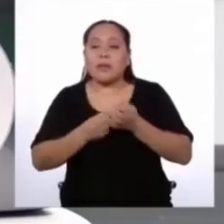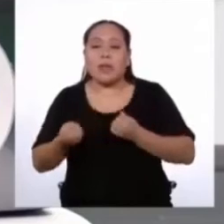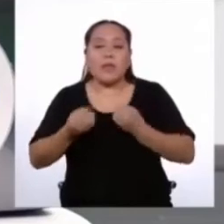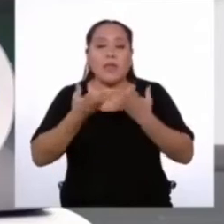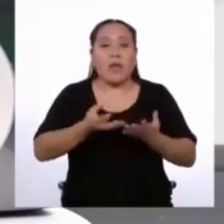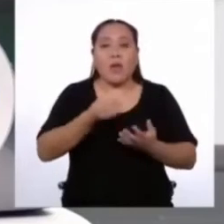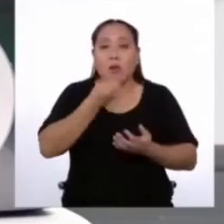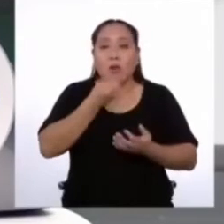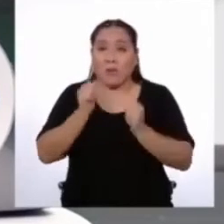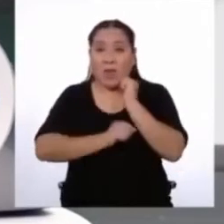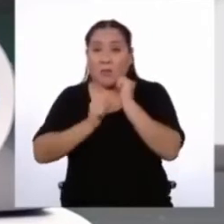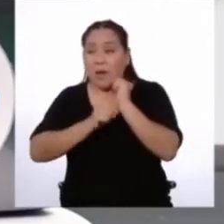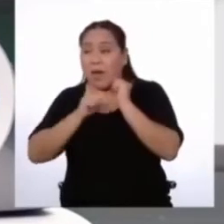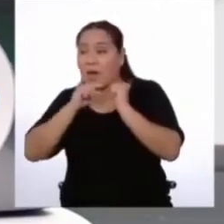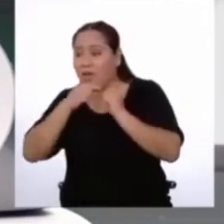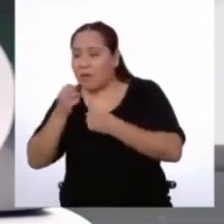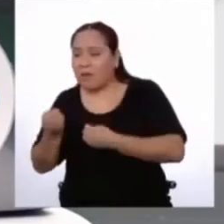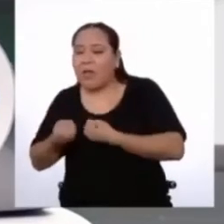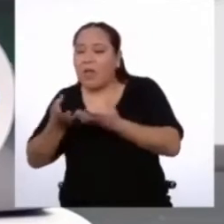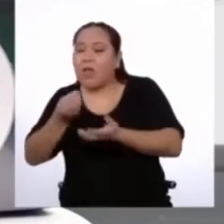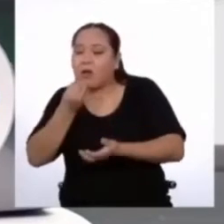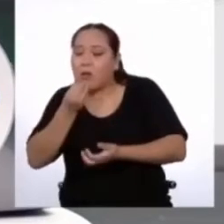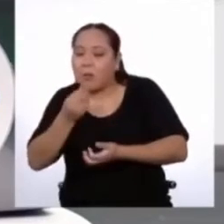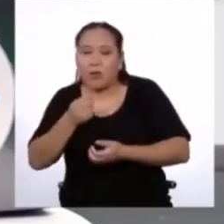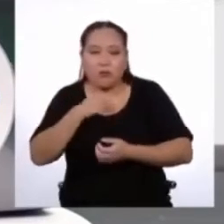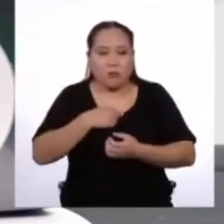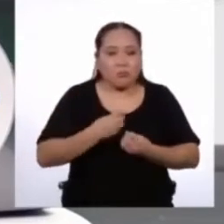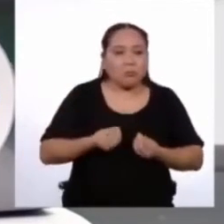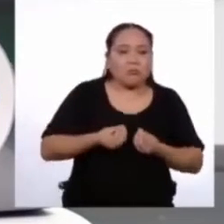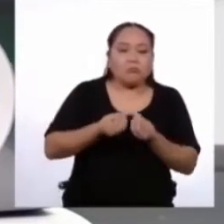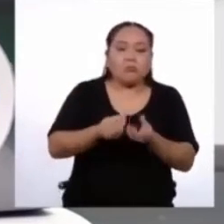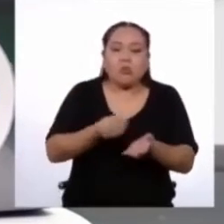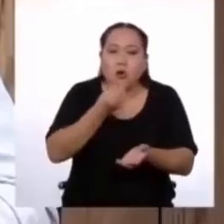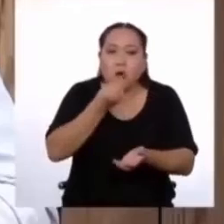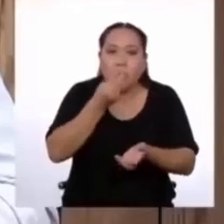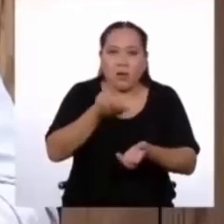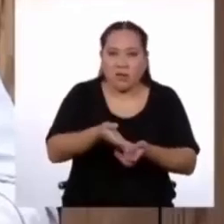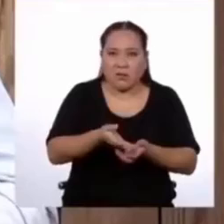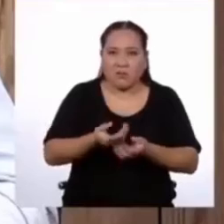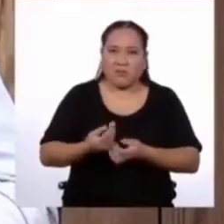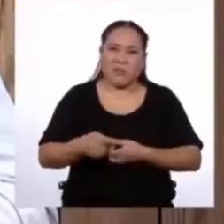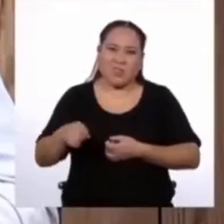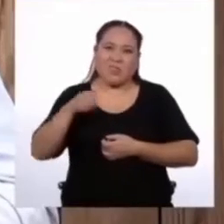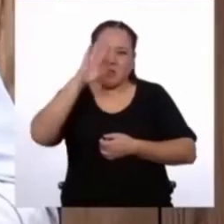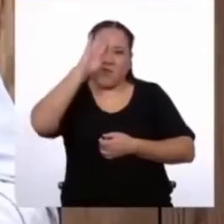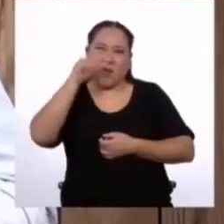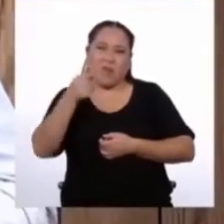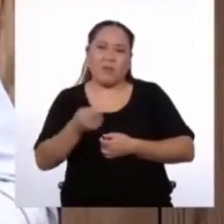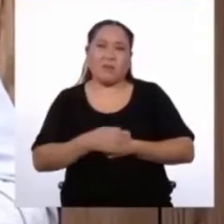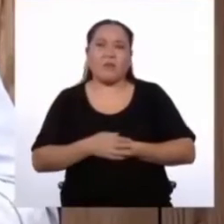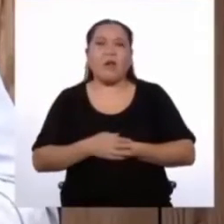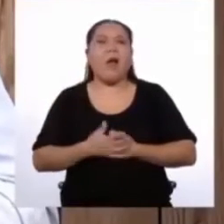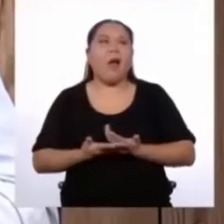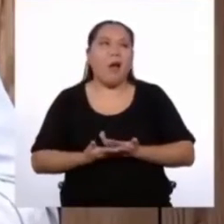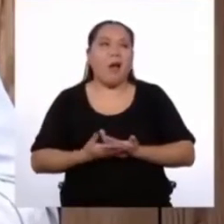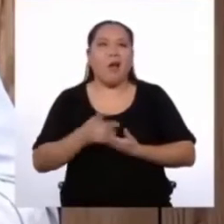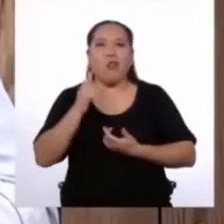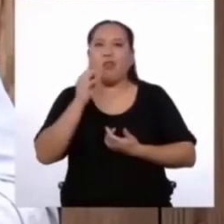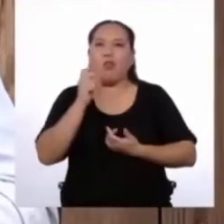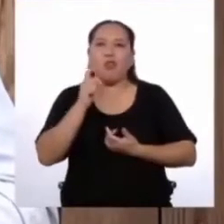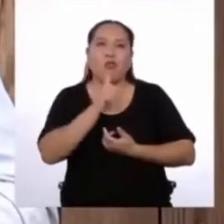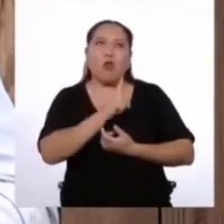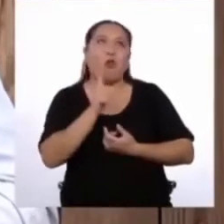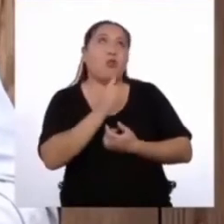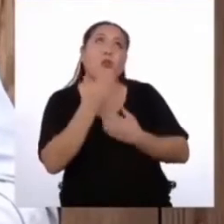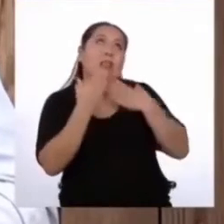Mi hermana le da de comer y no me avisa. Luego le doy yo. Y así. Claro, ya veo. Y ni modo que Totó te va a